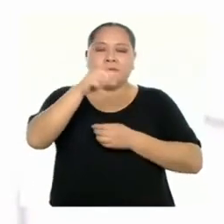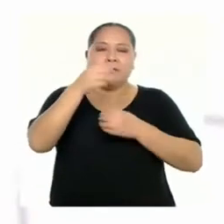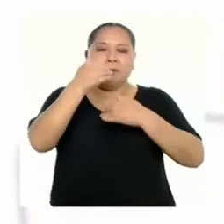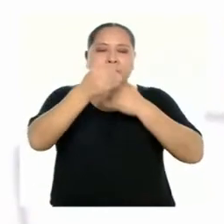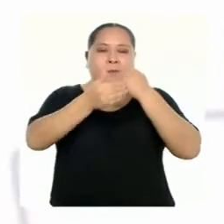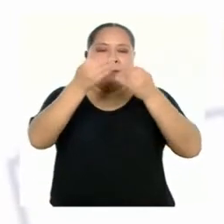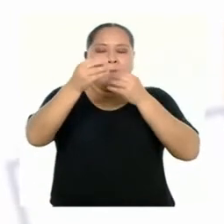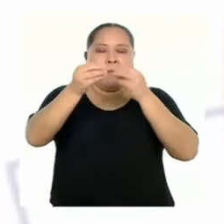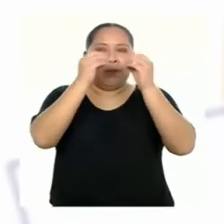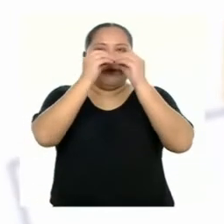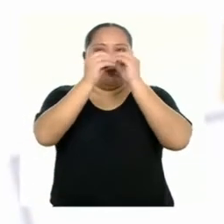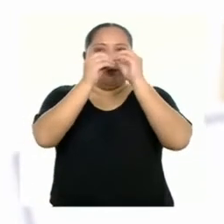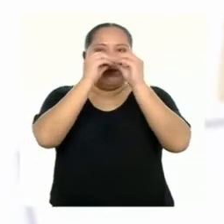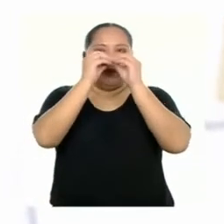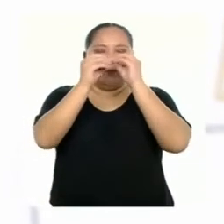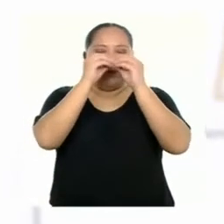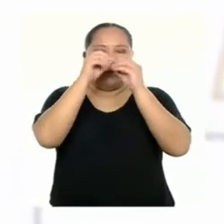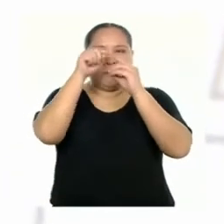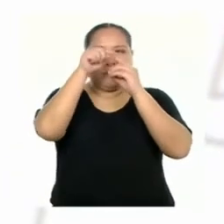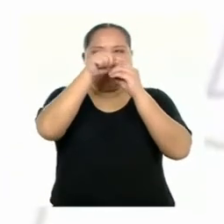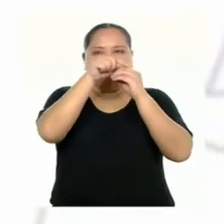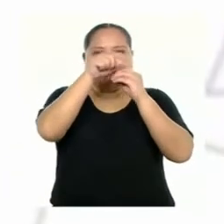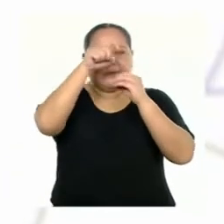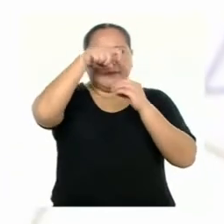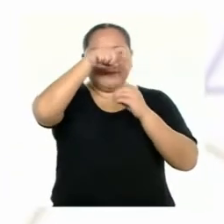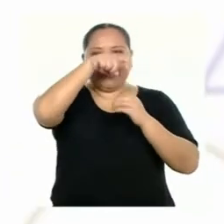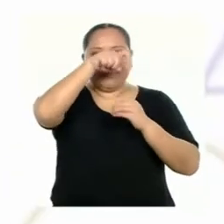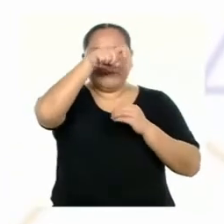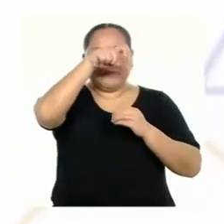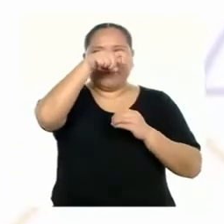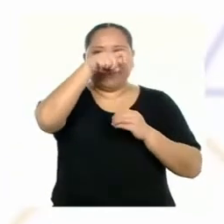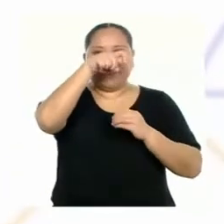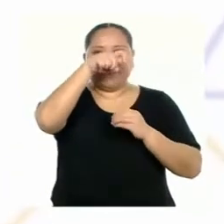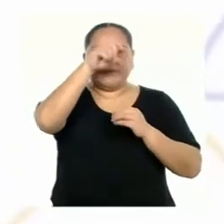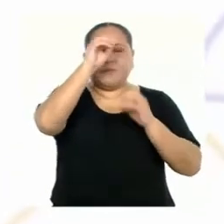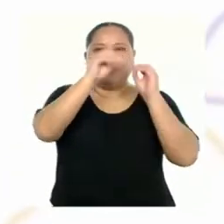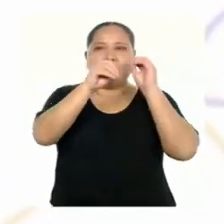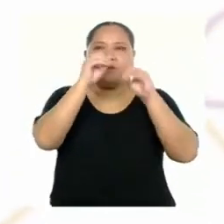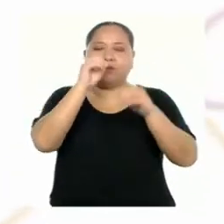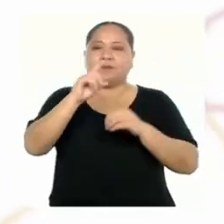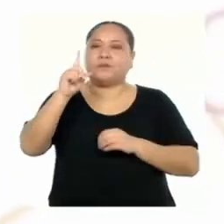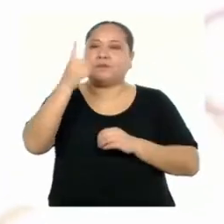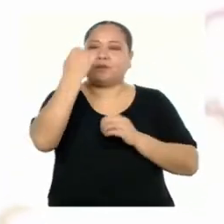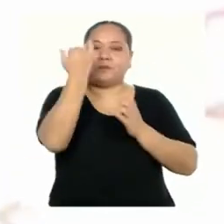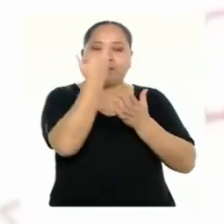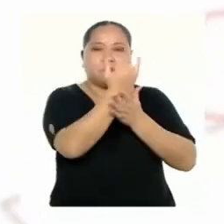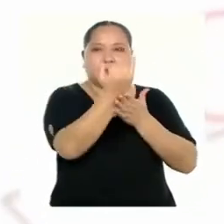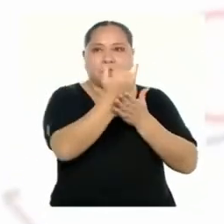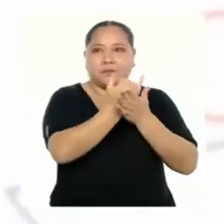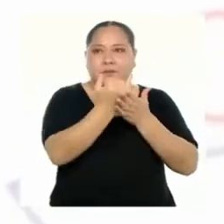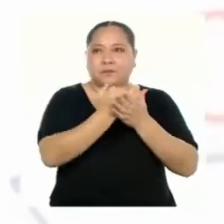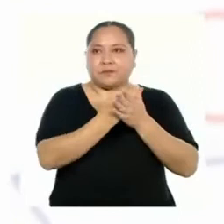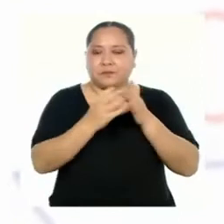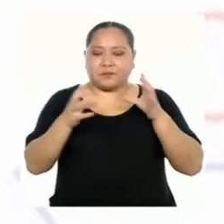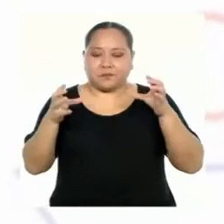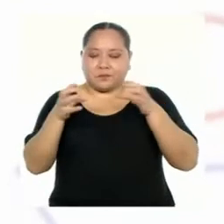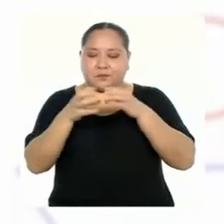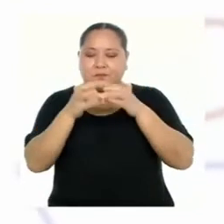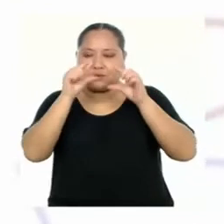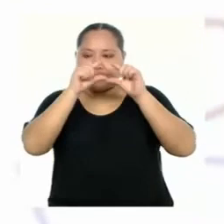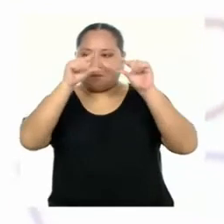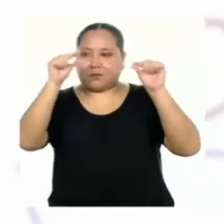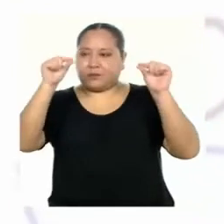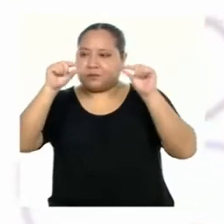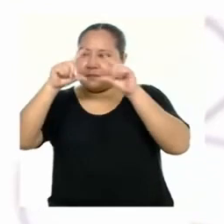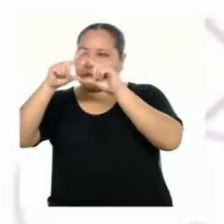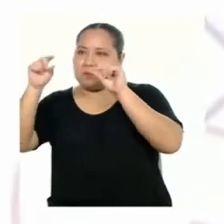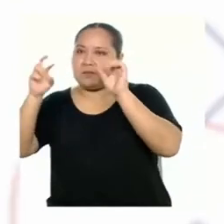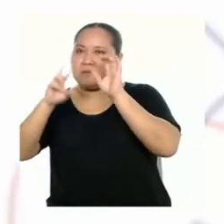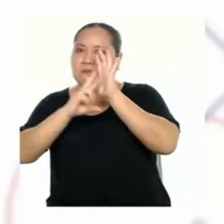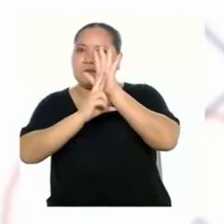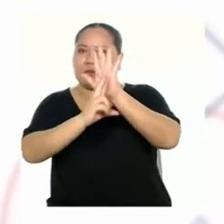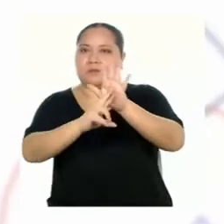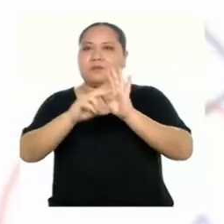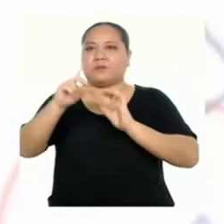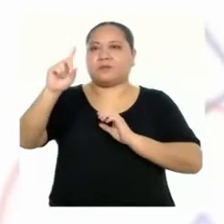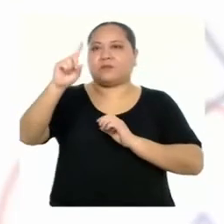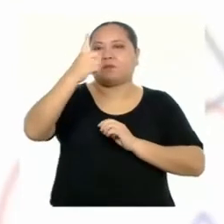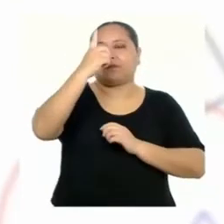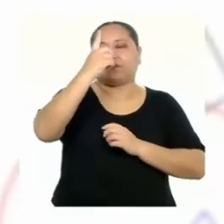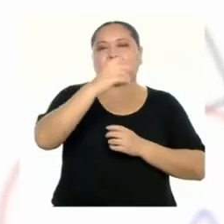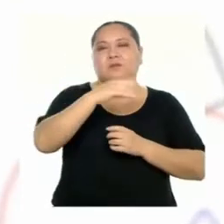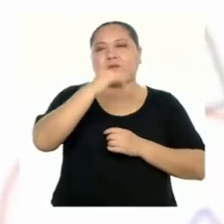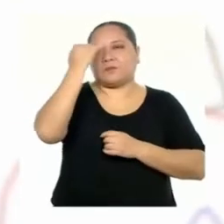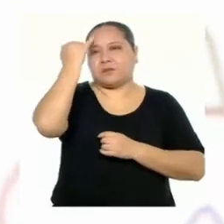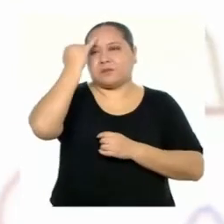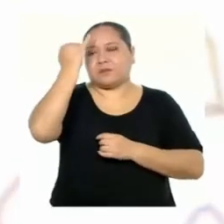situación. Para esto, tendremos que señalar que el primer dibujo del conjunto de barras representa la primera